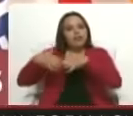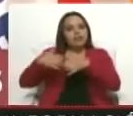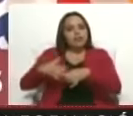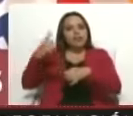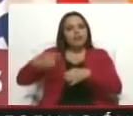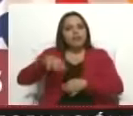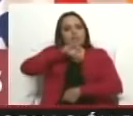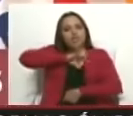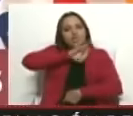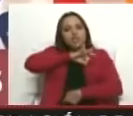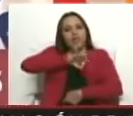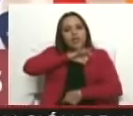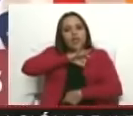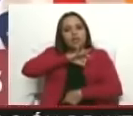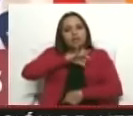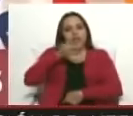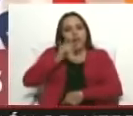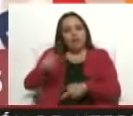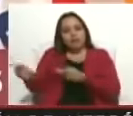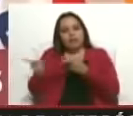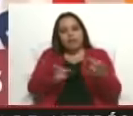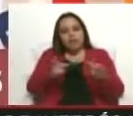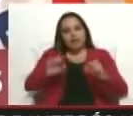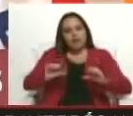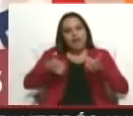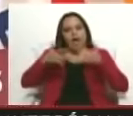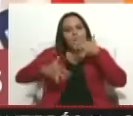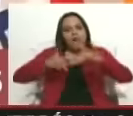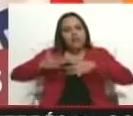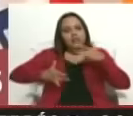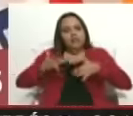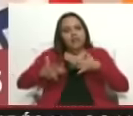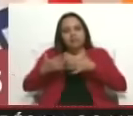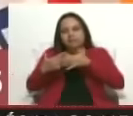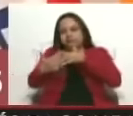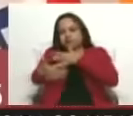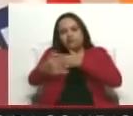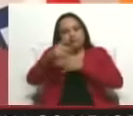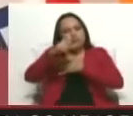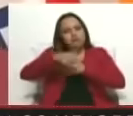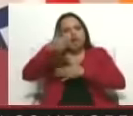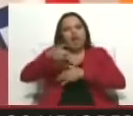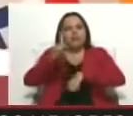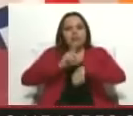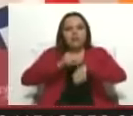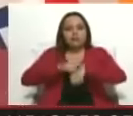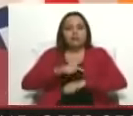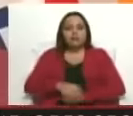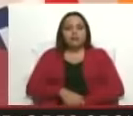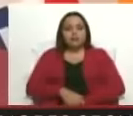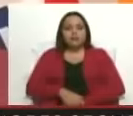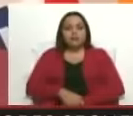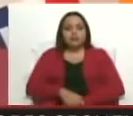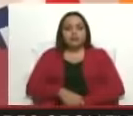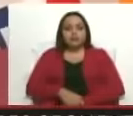la sociedad que nos acoge para hacer esta actividad por mucho más tiempo. Hemos estado en los momentos